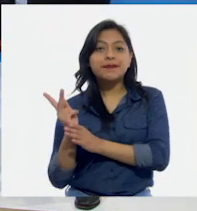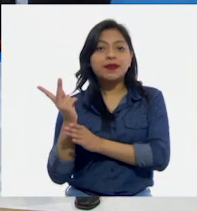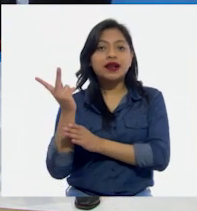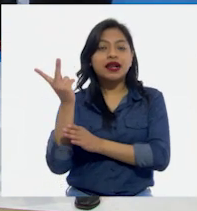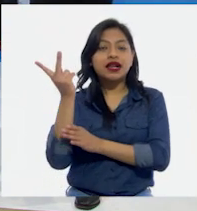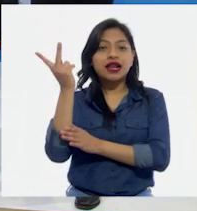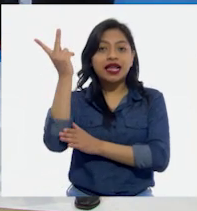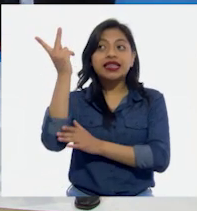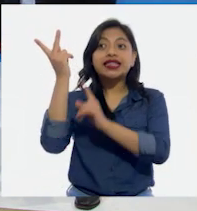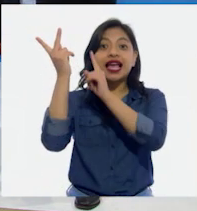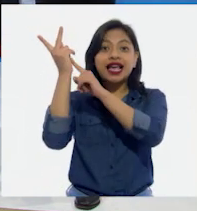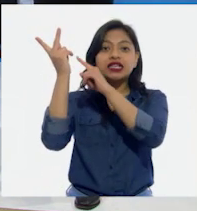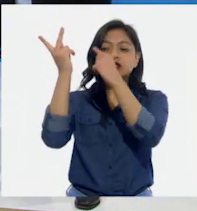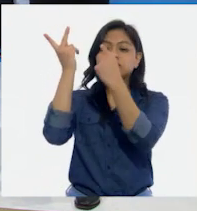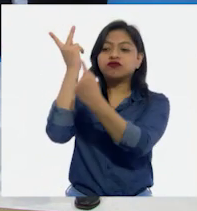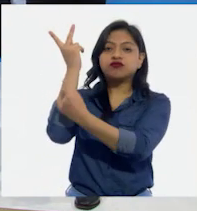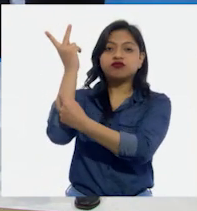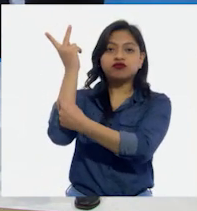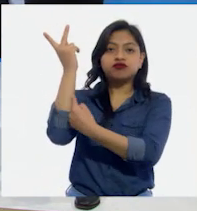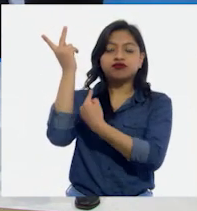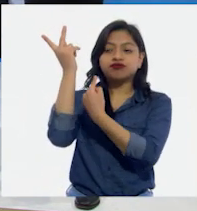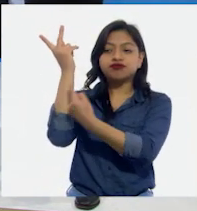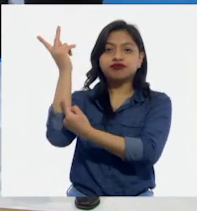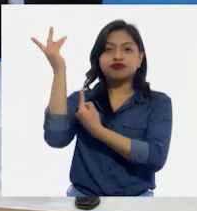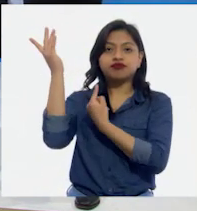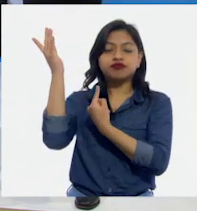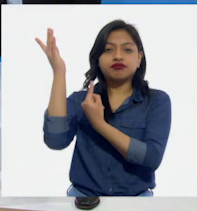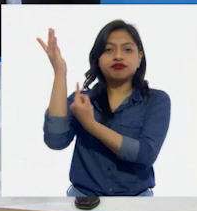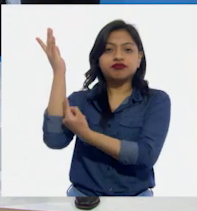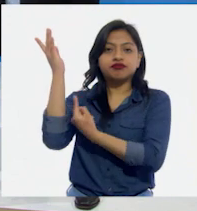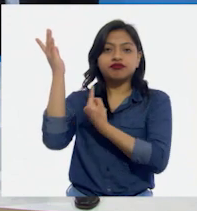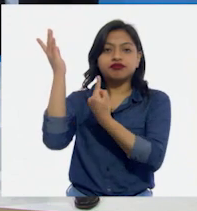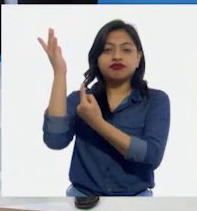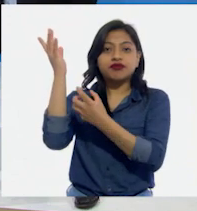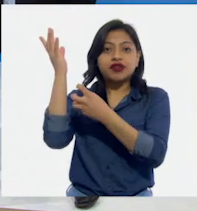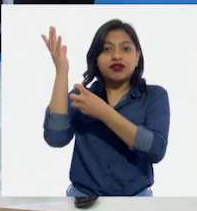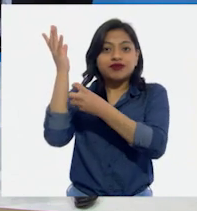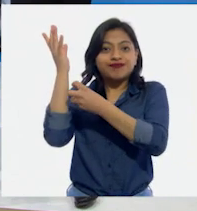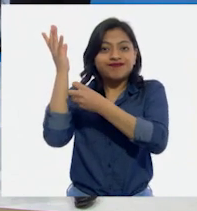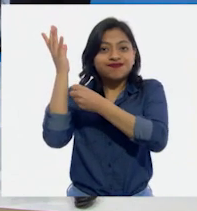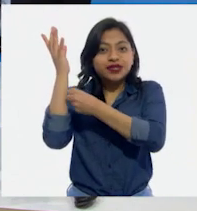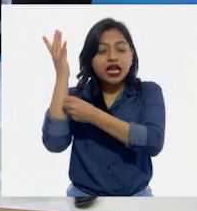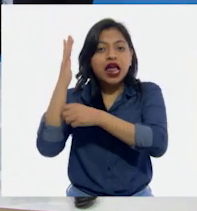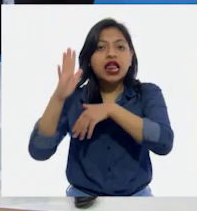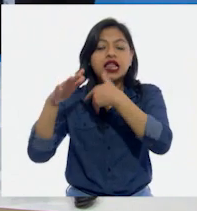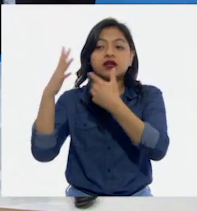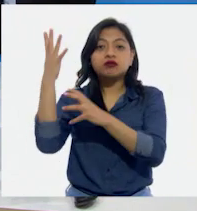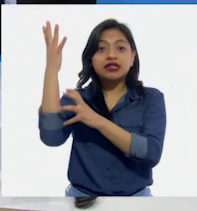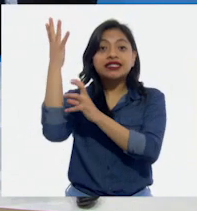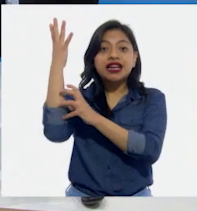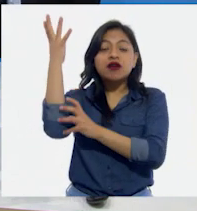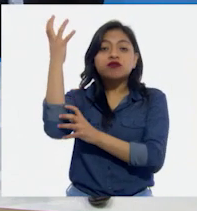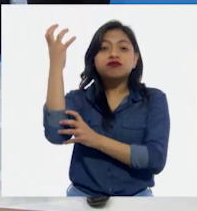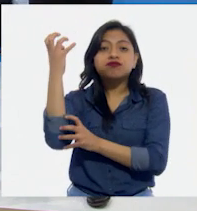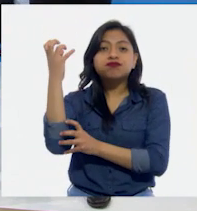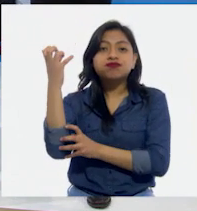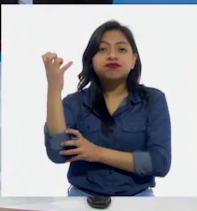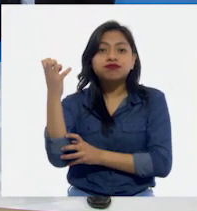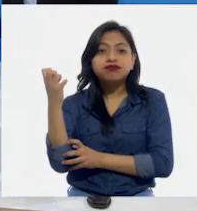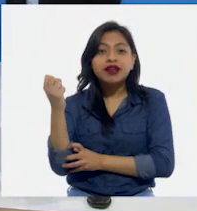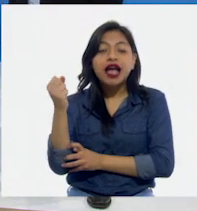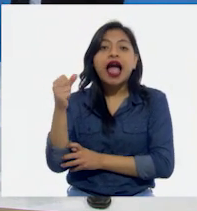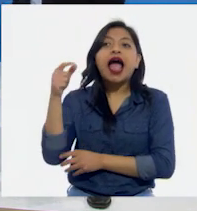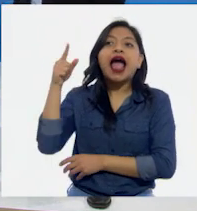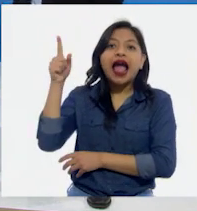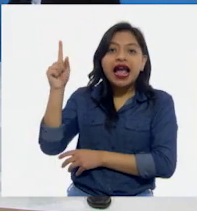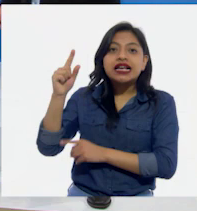rodea el tronco del árbol y lo aprieta hasta que lo estrangula y lo mata. Y por eso a esa planta se le conoce como